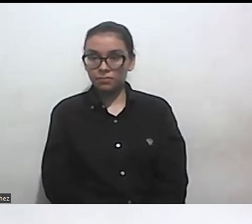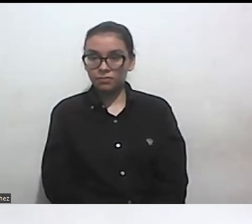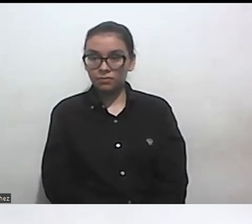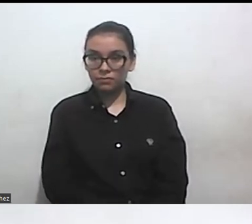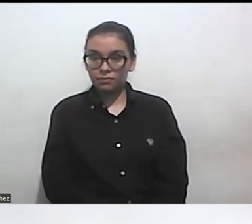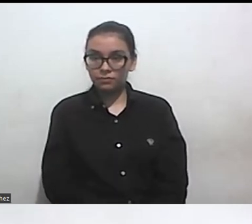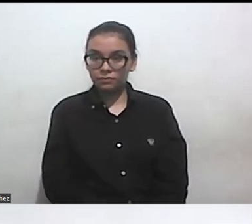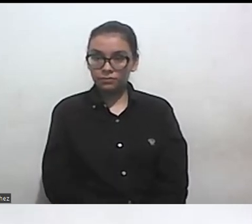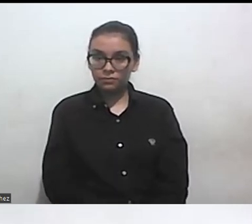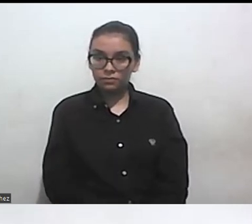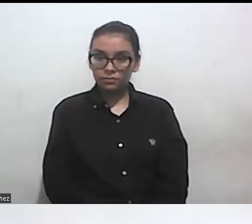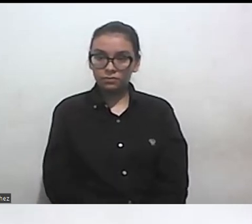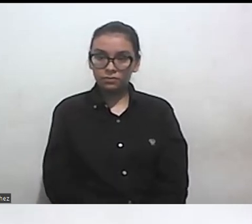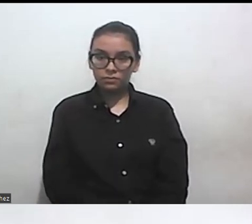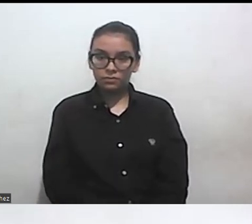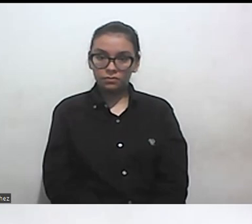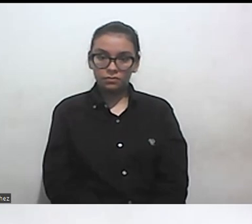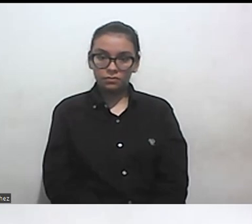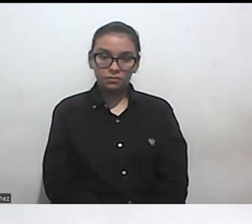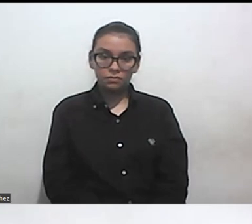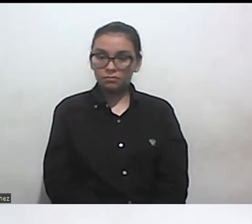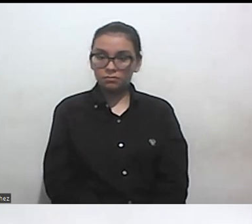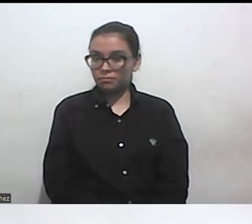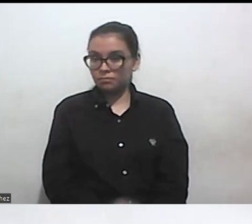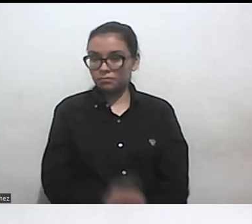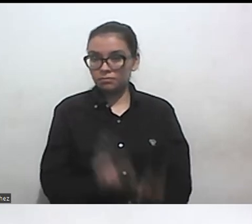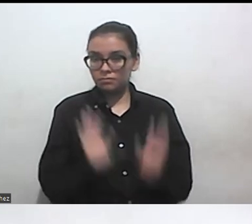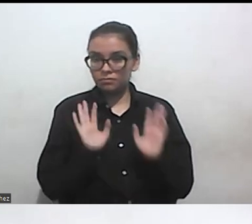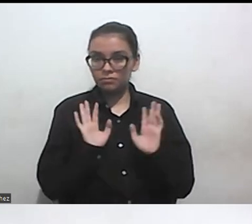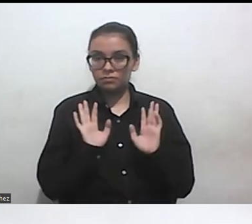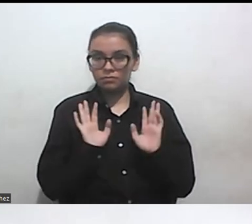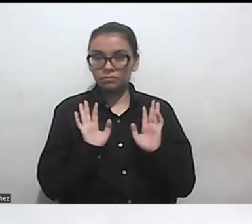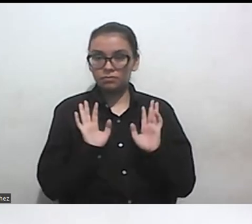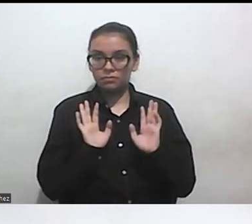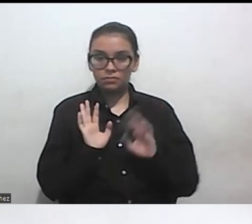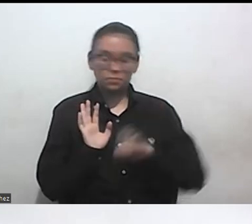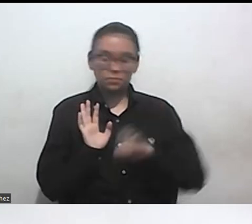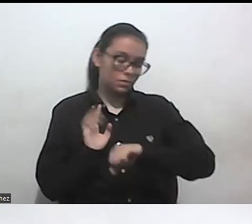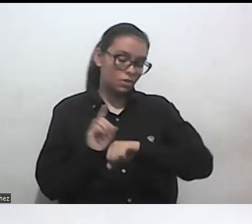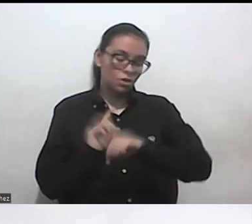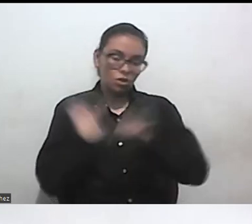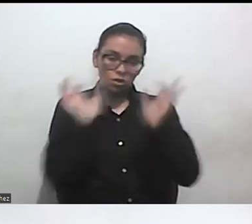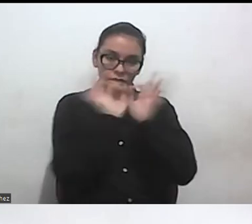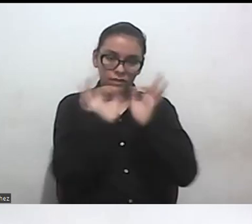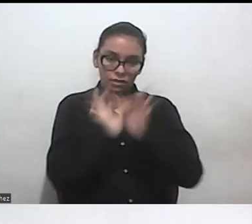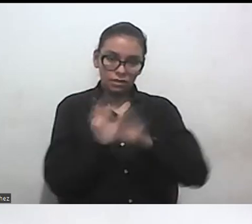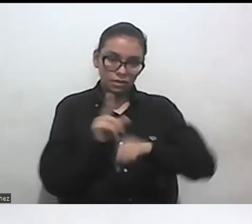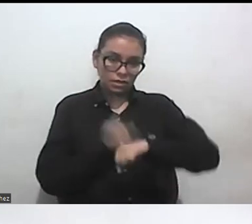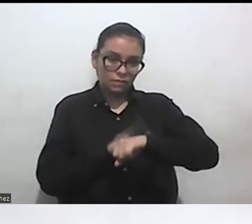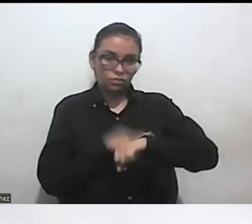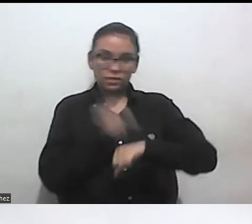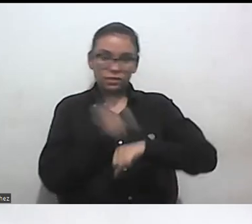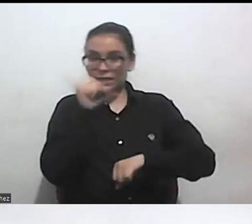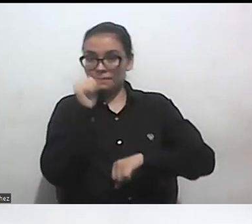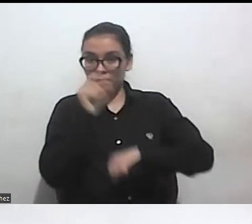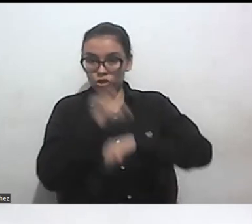o dale si deseas tomar la palabra para que organizemos el tiempo del cierre nos quedan diez minuticos diez minuticos perfecto